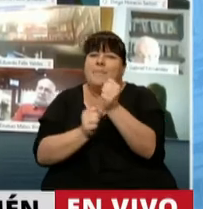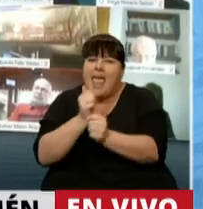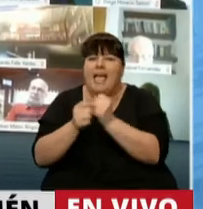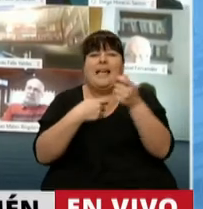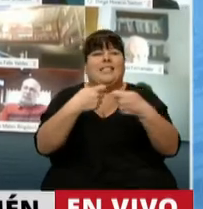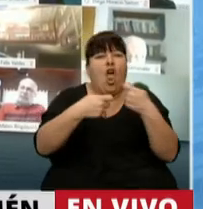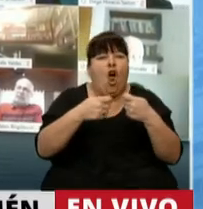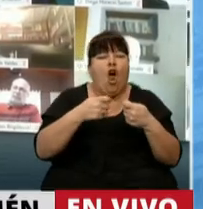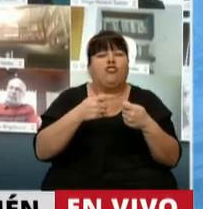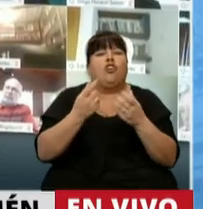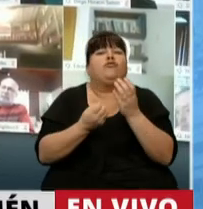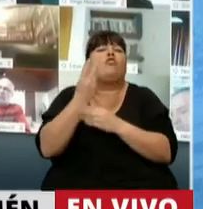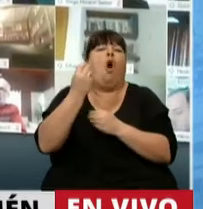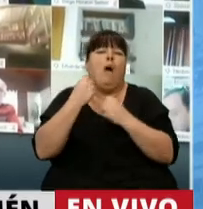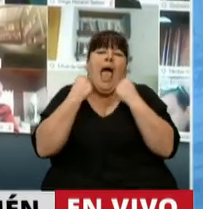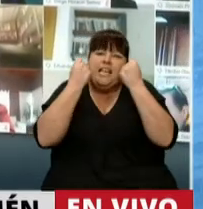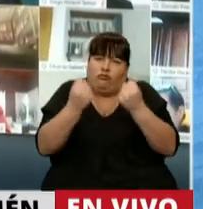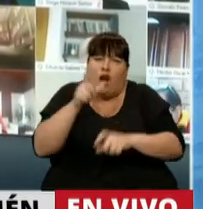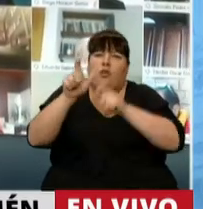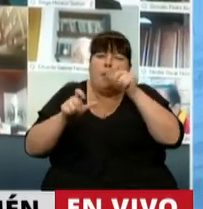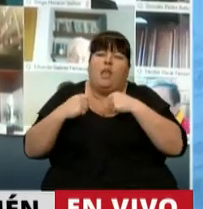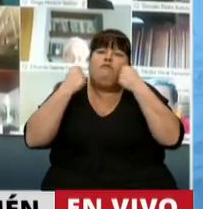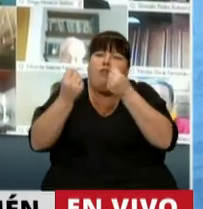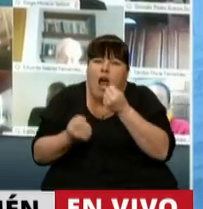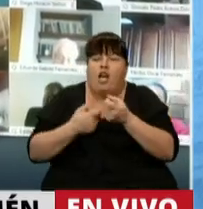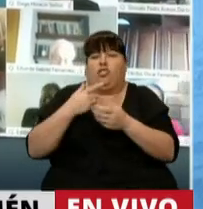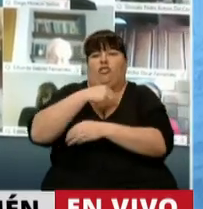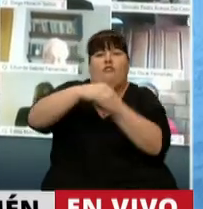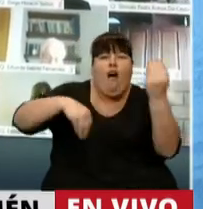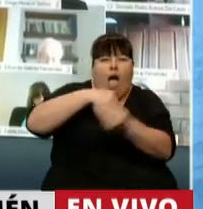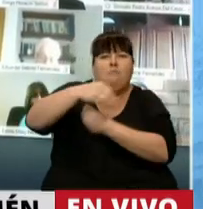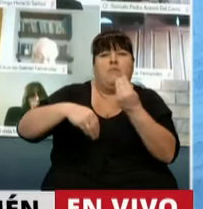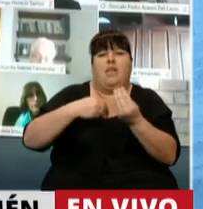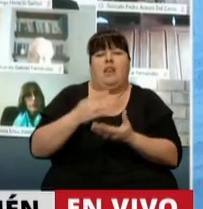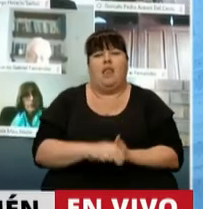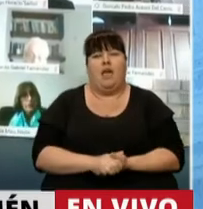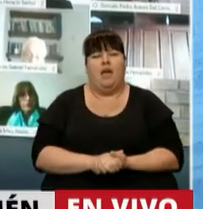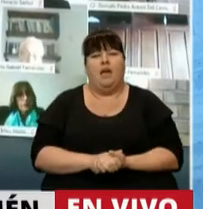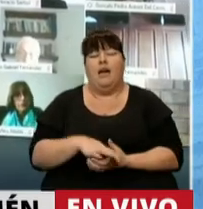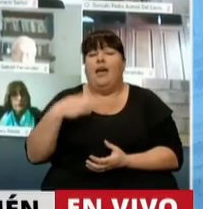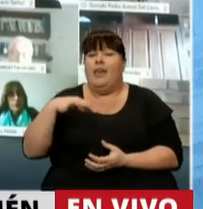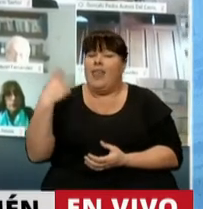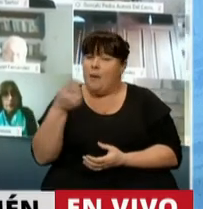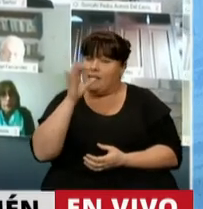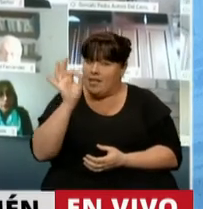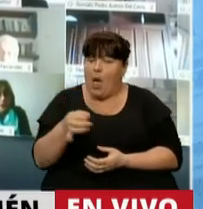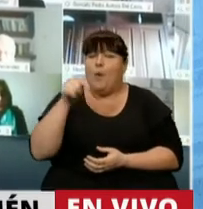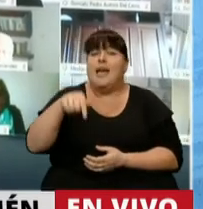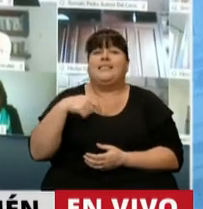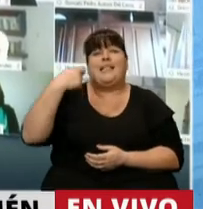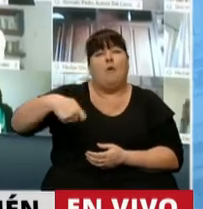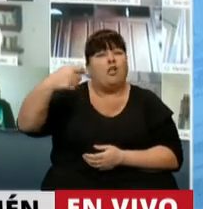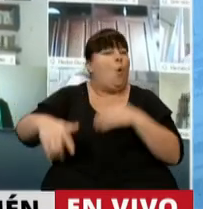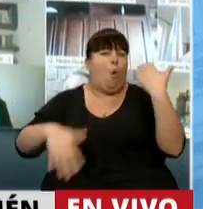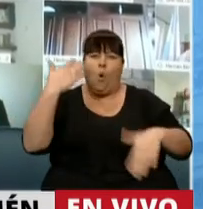y comercios que se han construido con el esfuerzo de mucha gente, de muchas familias. Debemos tener en claro que esta moratoria